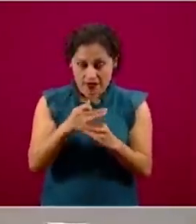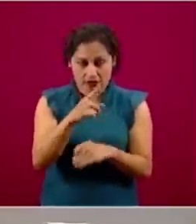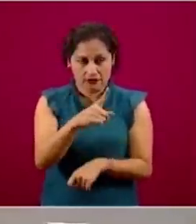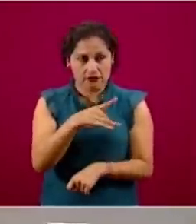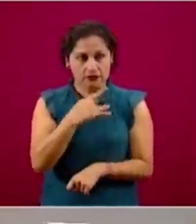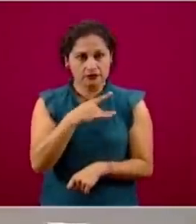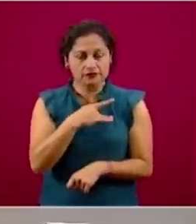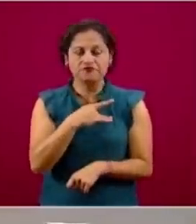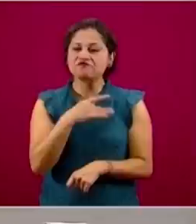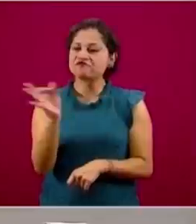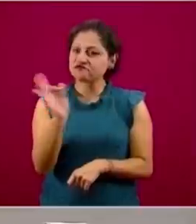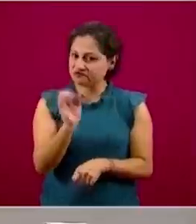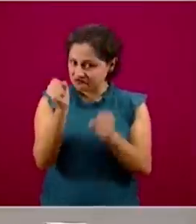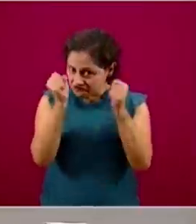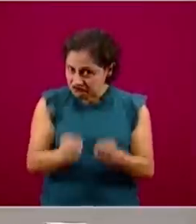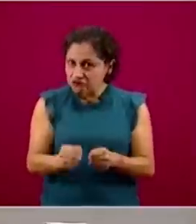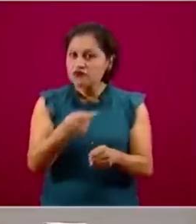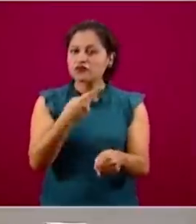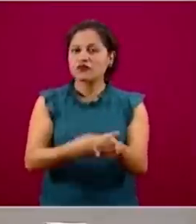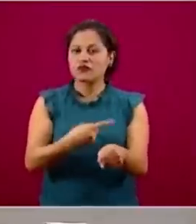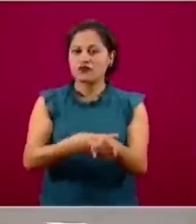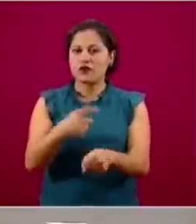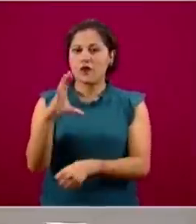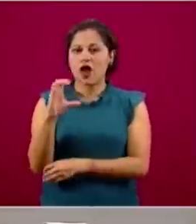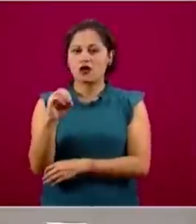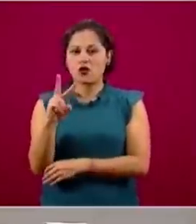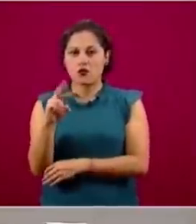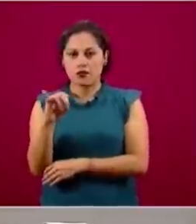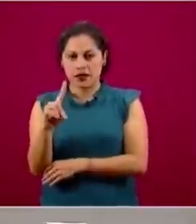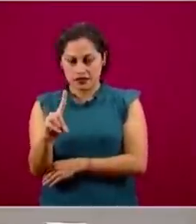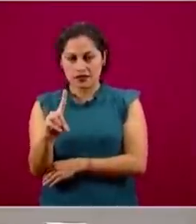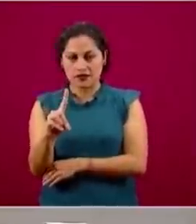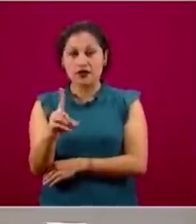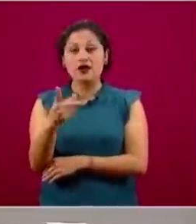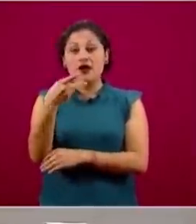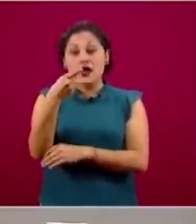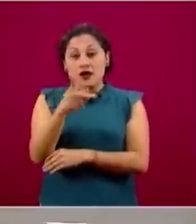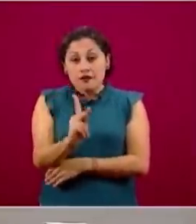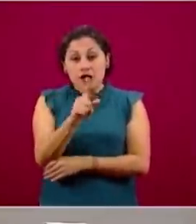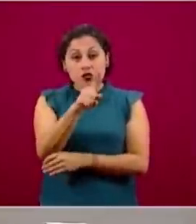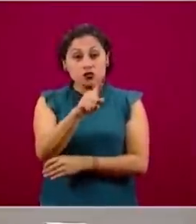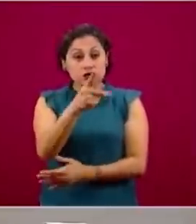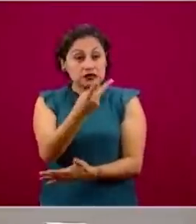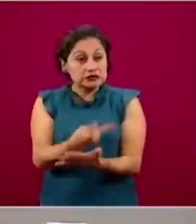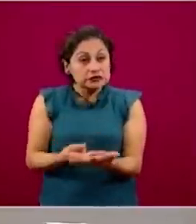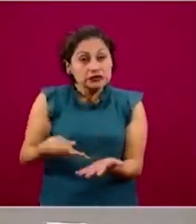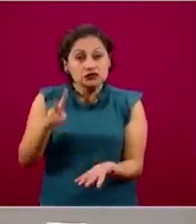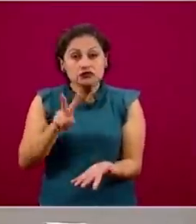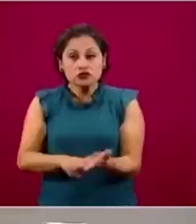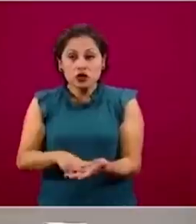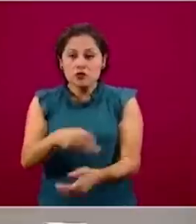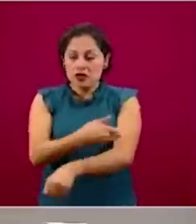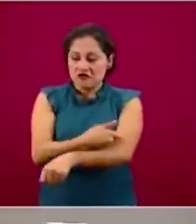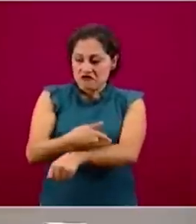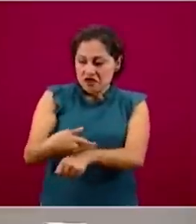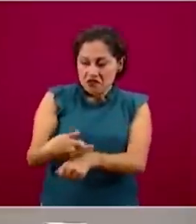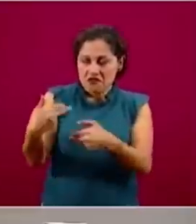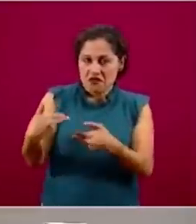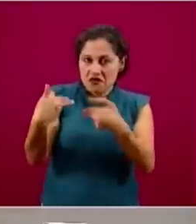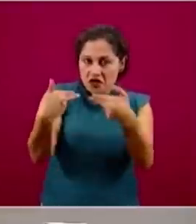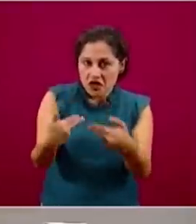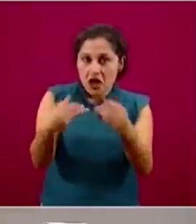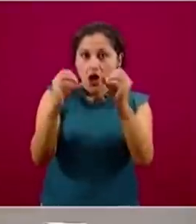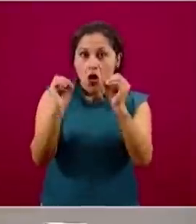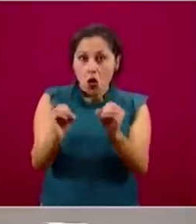que usted tenga COVID. Pero si además usted tiene estos antecedentes de estas alteraciones crónicas o es una mujer